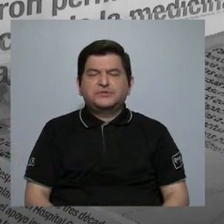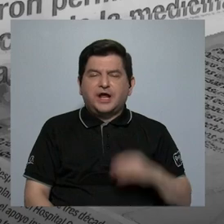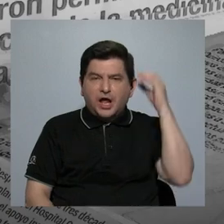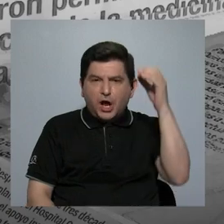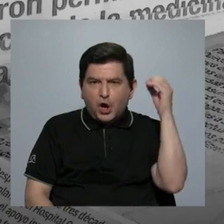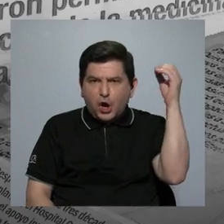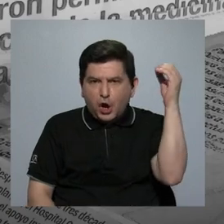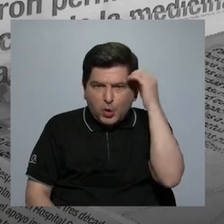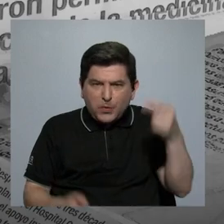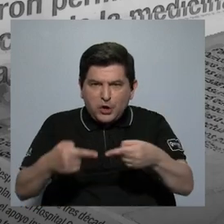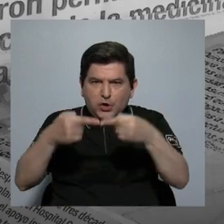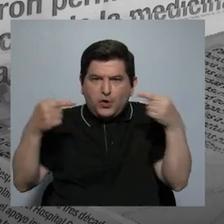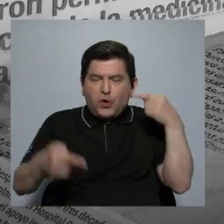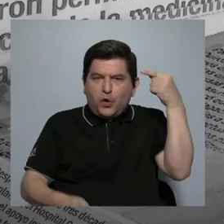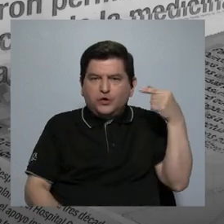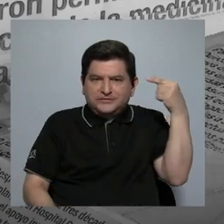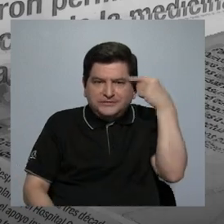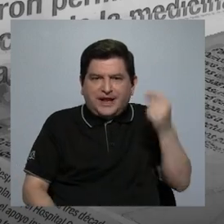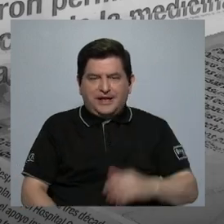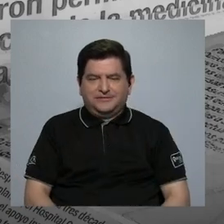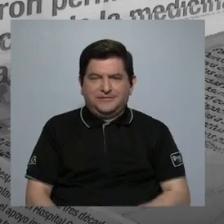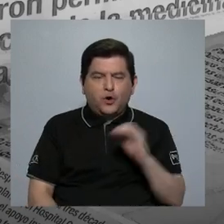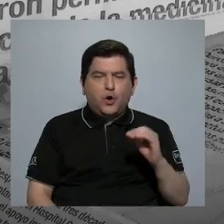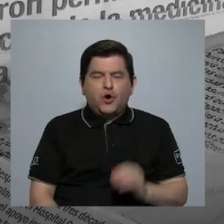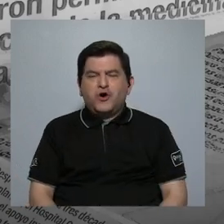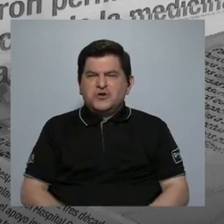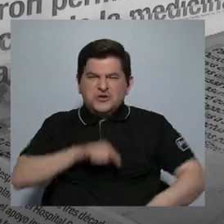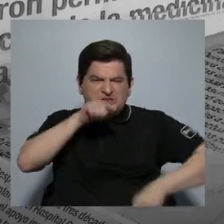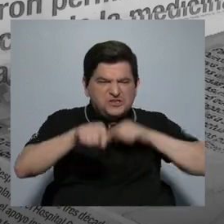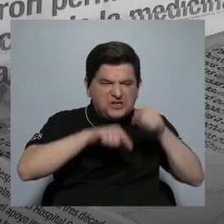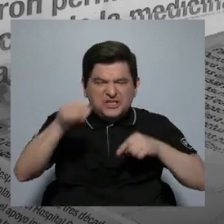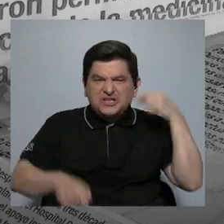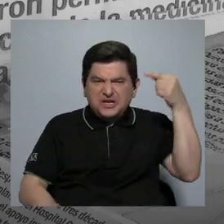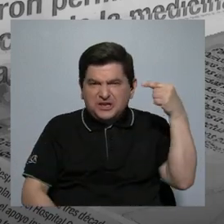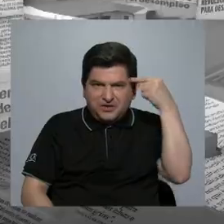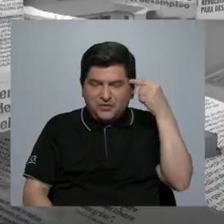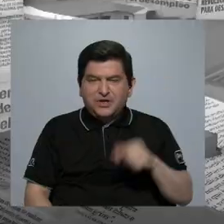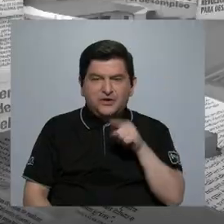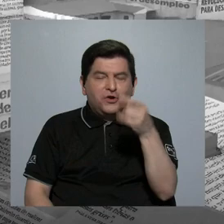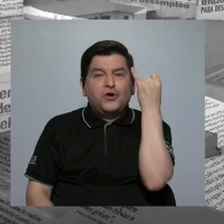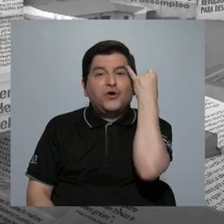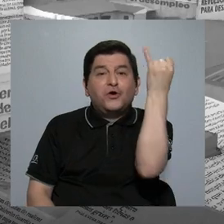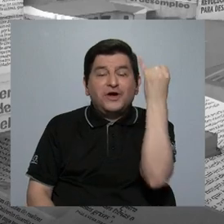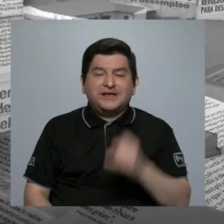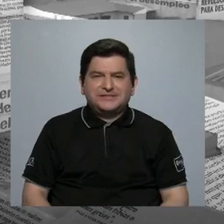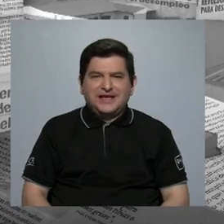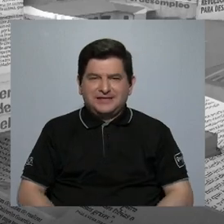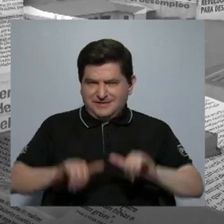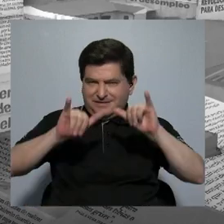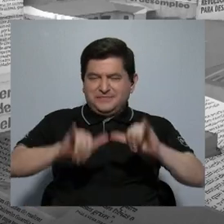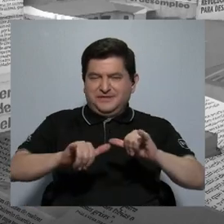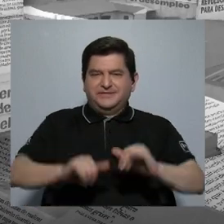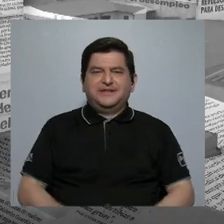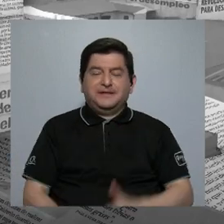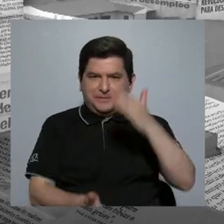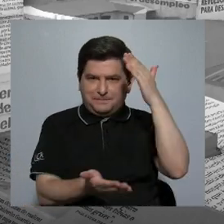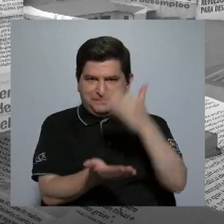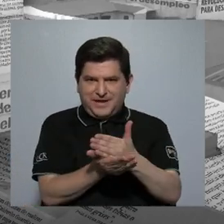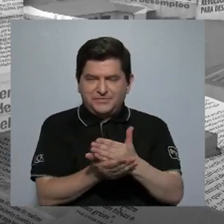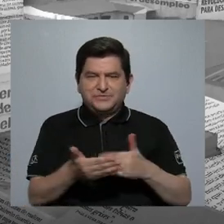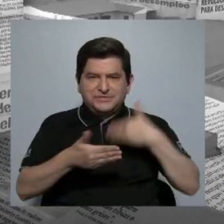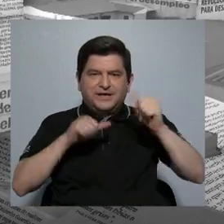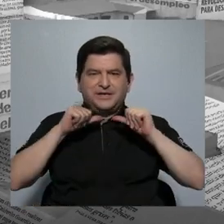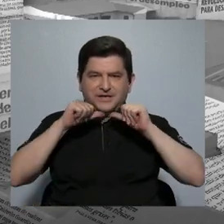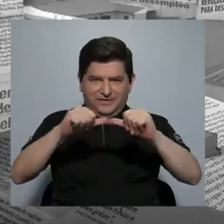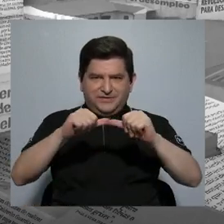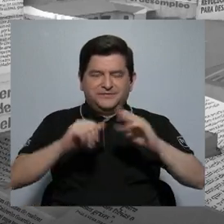editorial contraria al gobierno o ser críticas del gobierno. Nos vamos a quedar con esas palabras. Vamos a hacer una pausa y